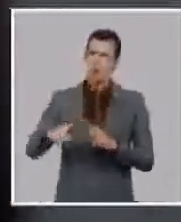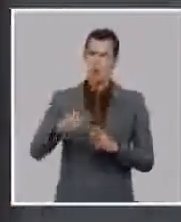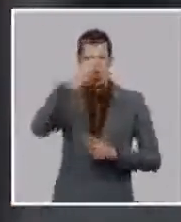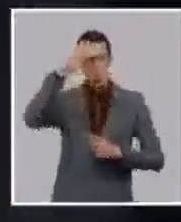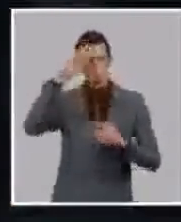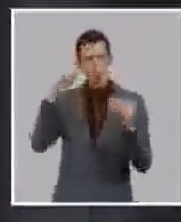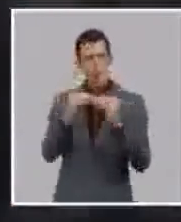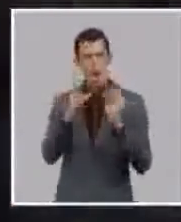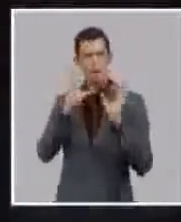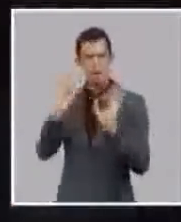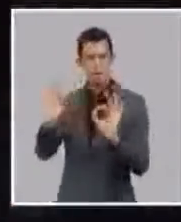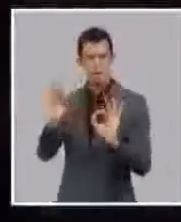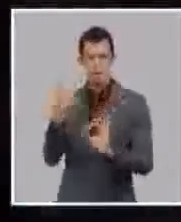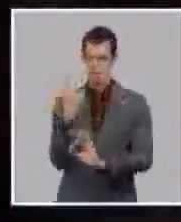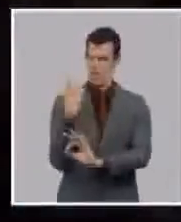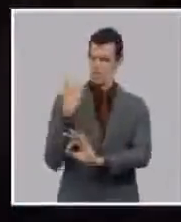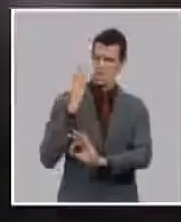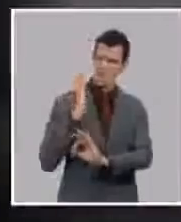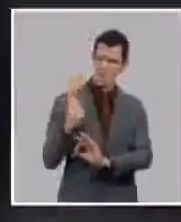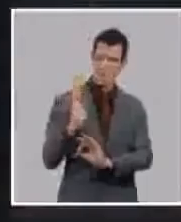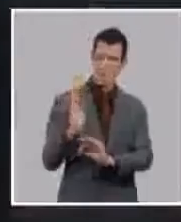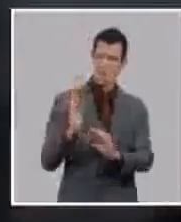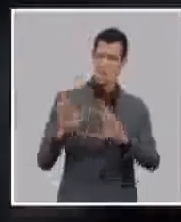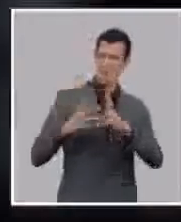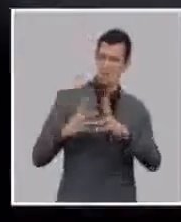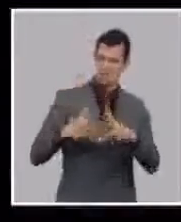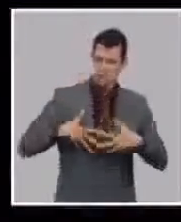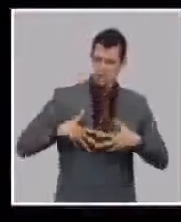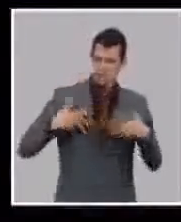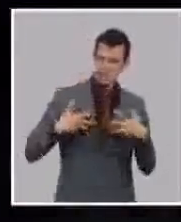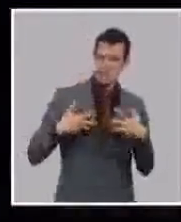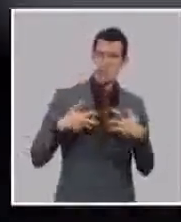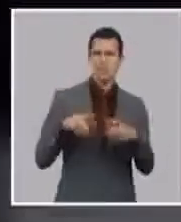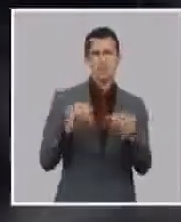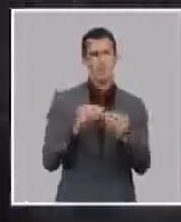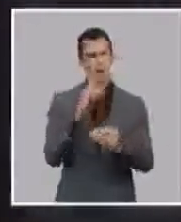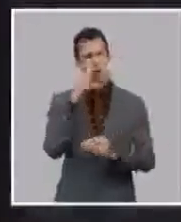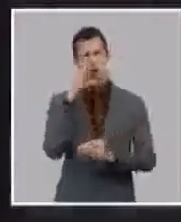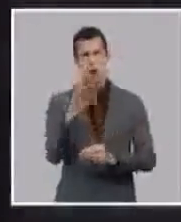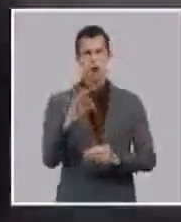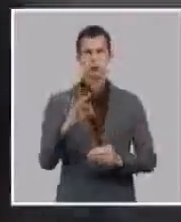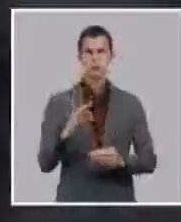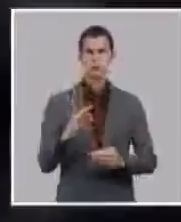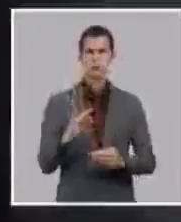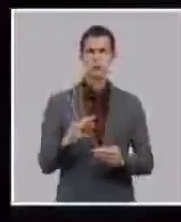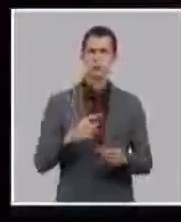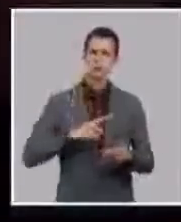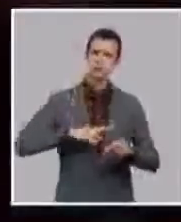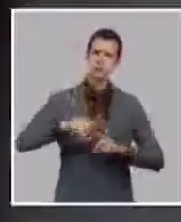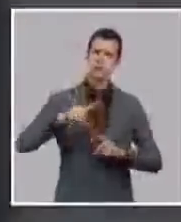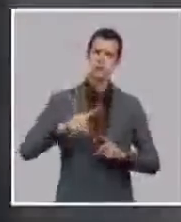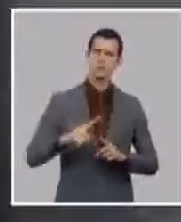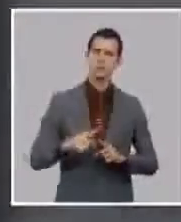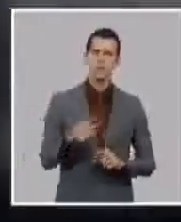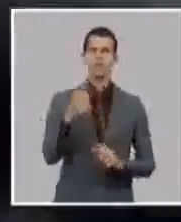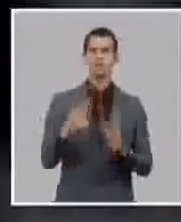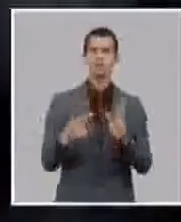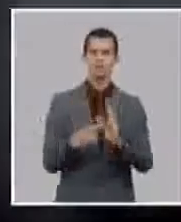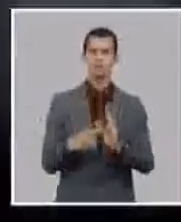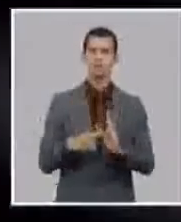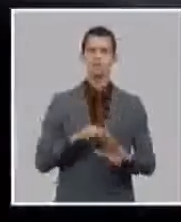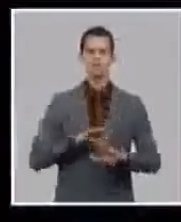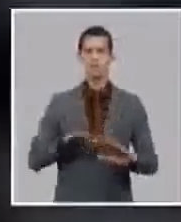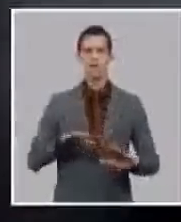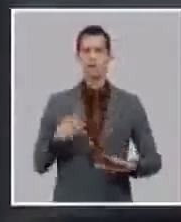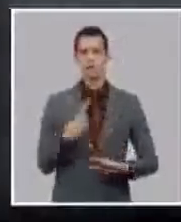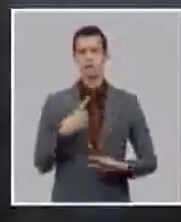que los problemas que que tenemos por lo tanto ese modo de actuación también es un saldo en el